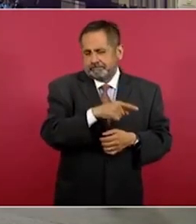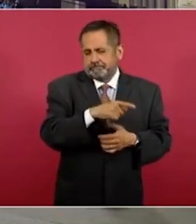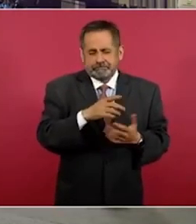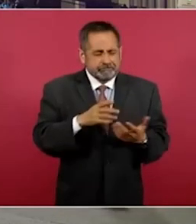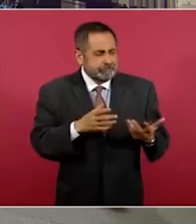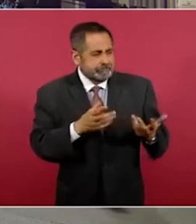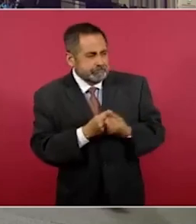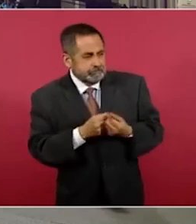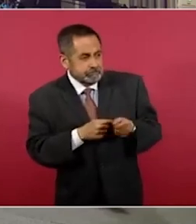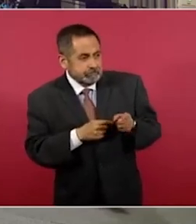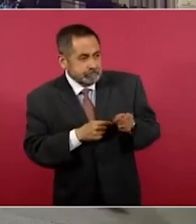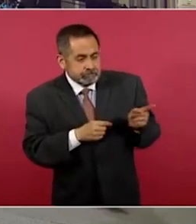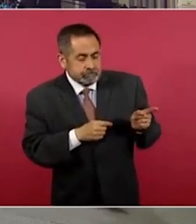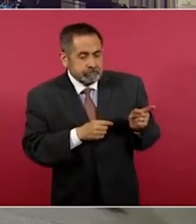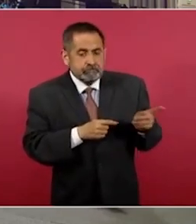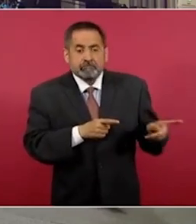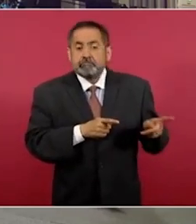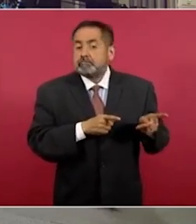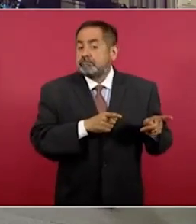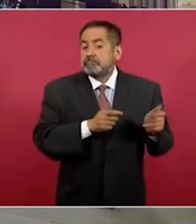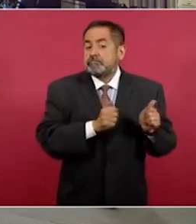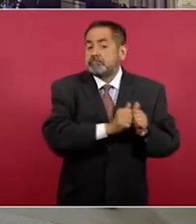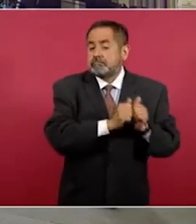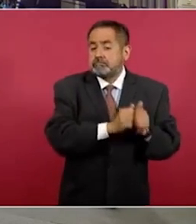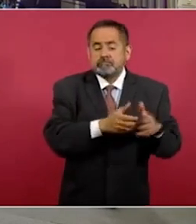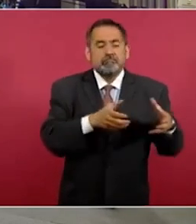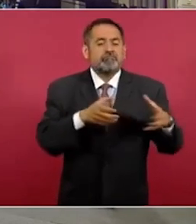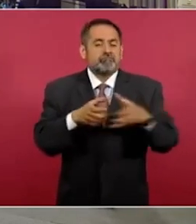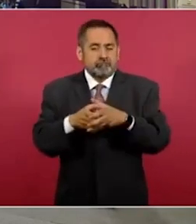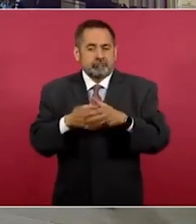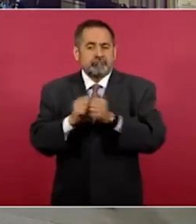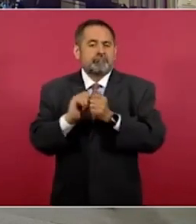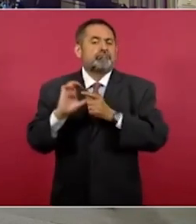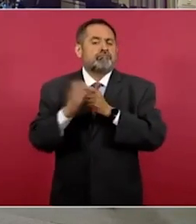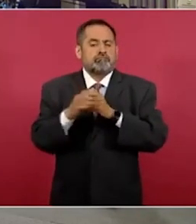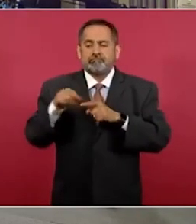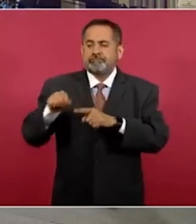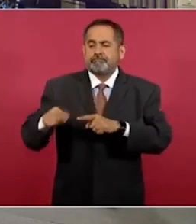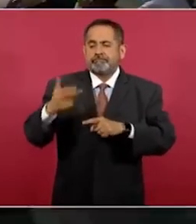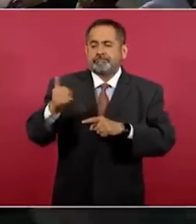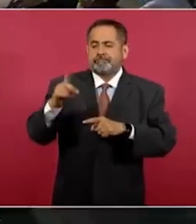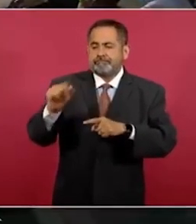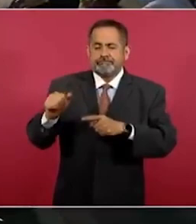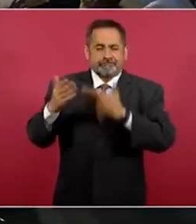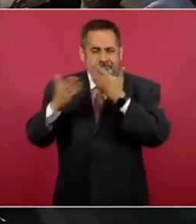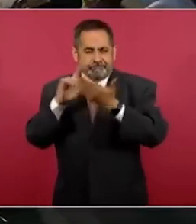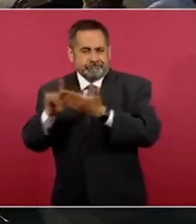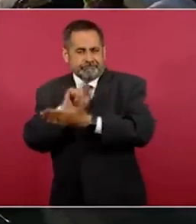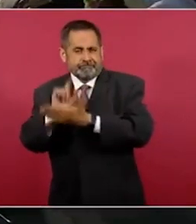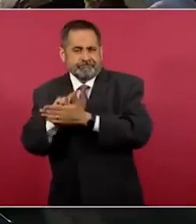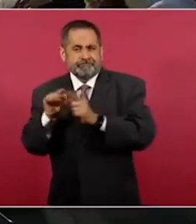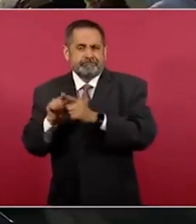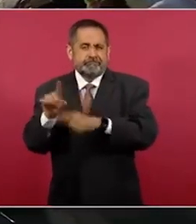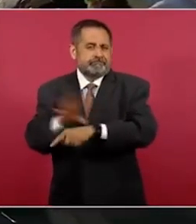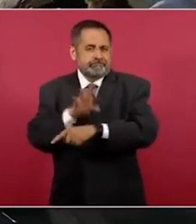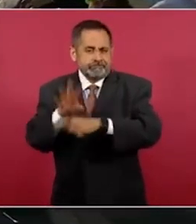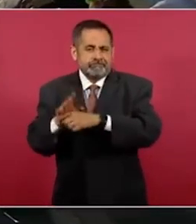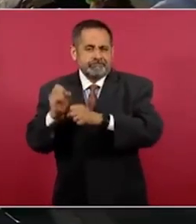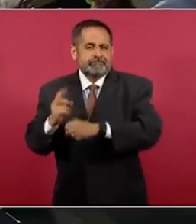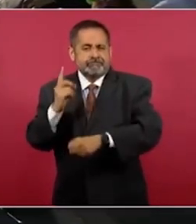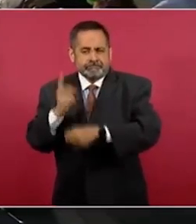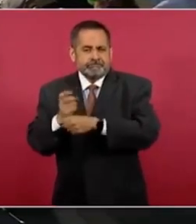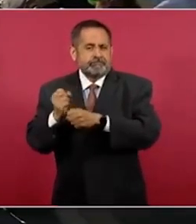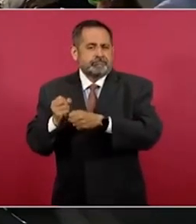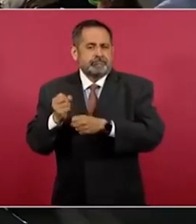últimos son asiduos sobre todo a las comisiones de Hacienda, Estudios Legislativos, Energía, Seguridad